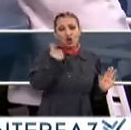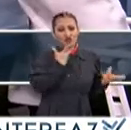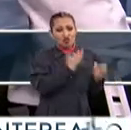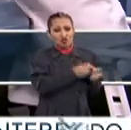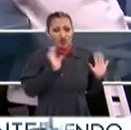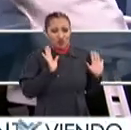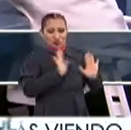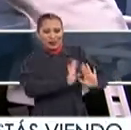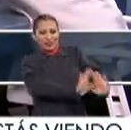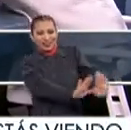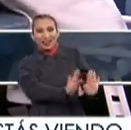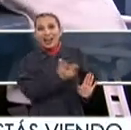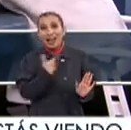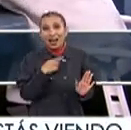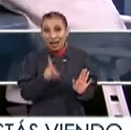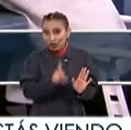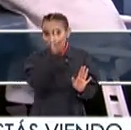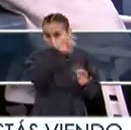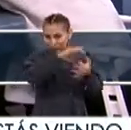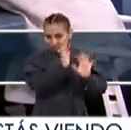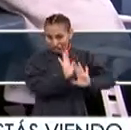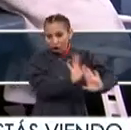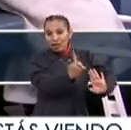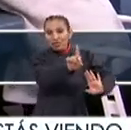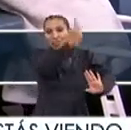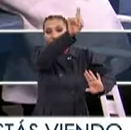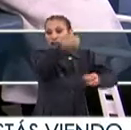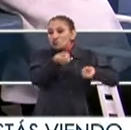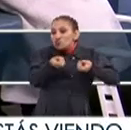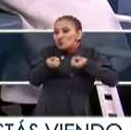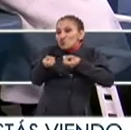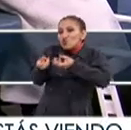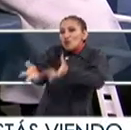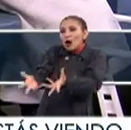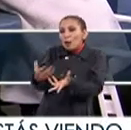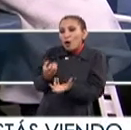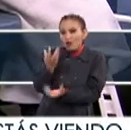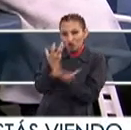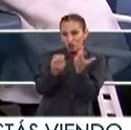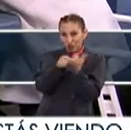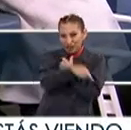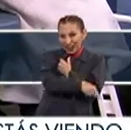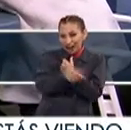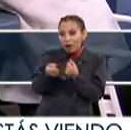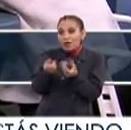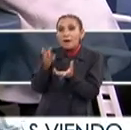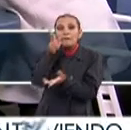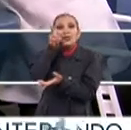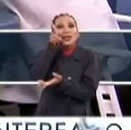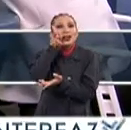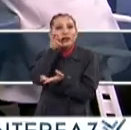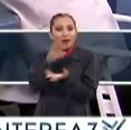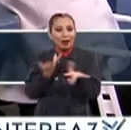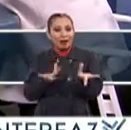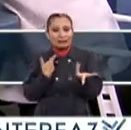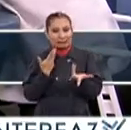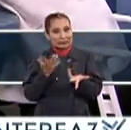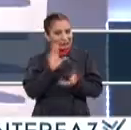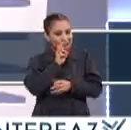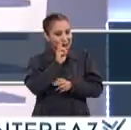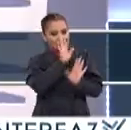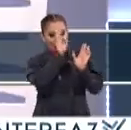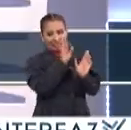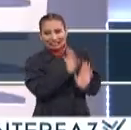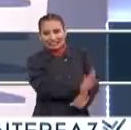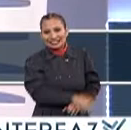con ellos Entonces no es un dios olímpico Ojo Pero es el dios Que casi como promete Nos trae el fuego Él nos trajo el vino Entonces hay que tenerlo Así